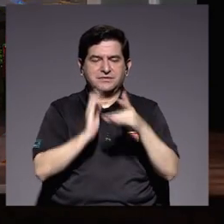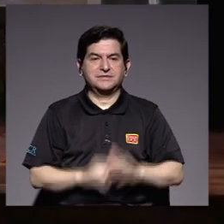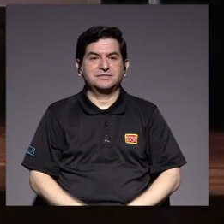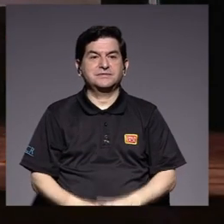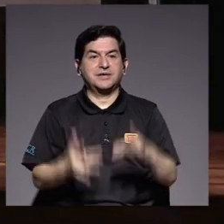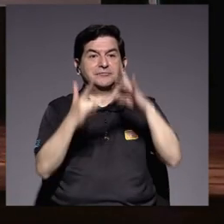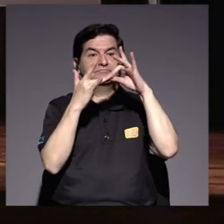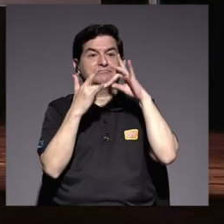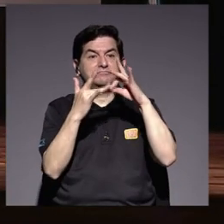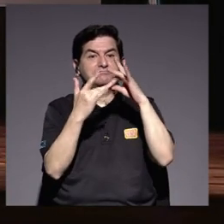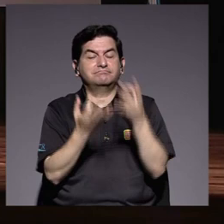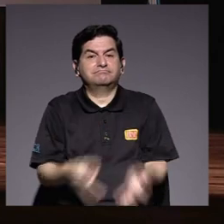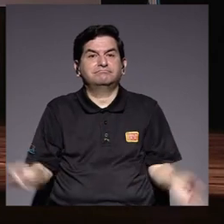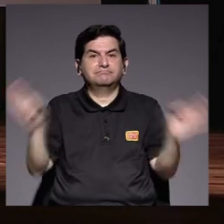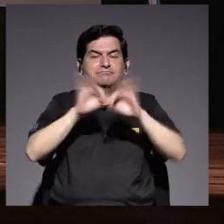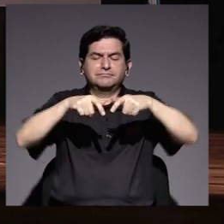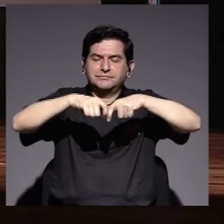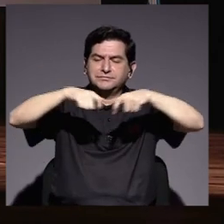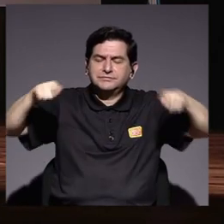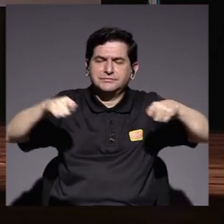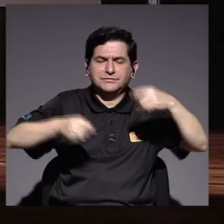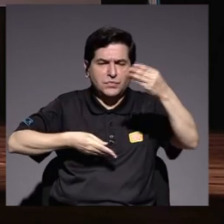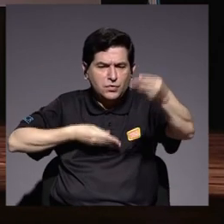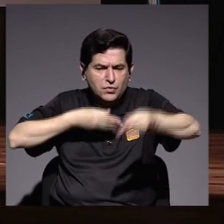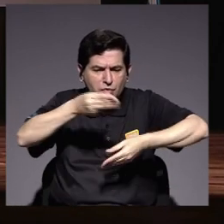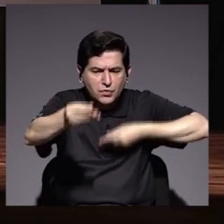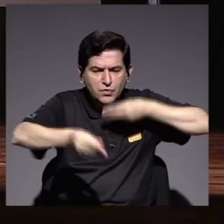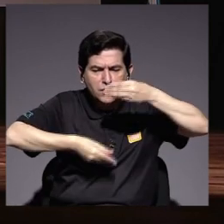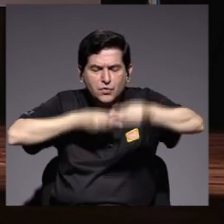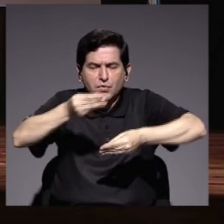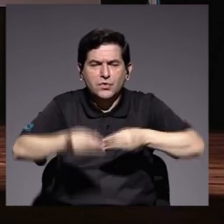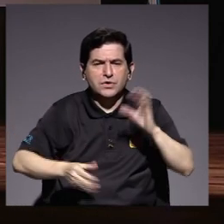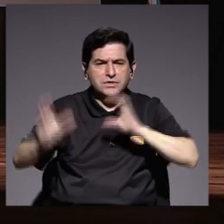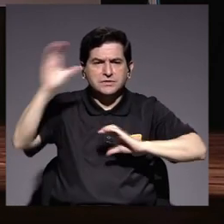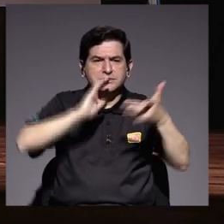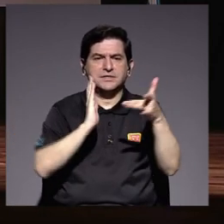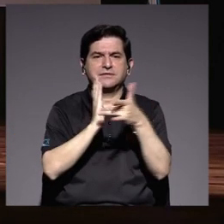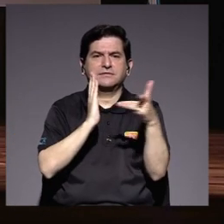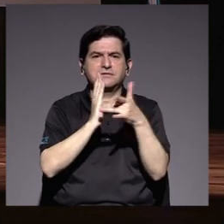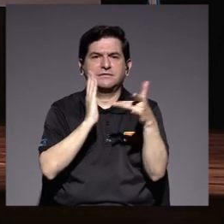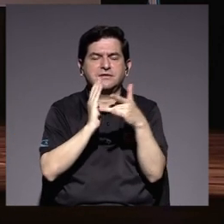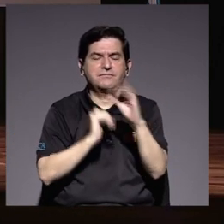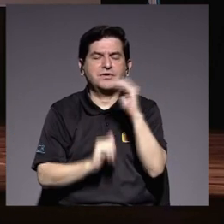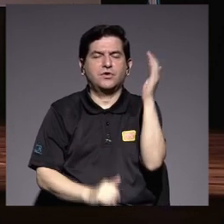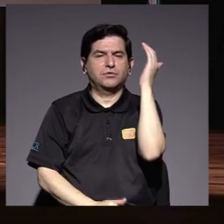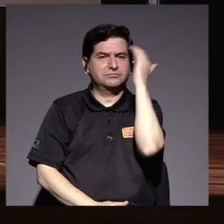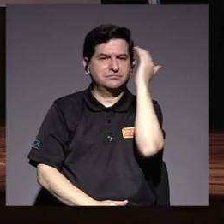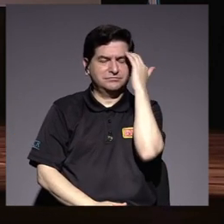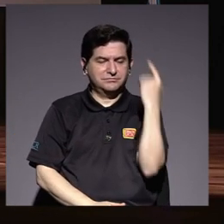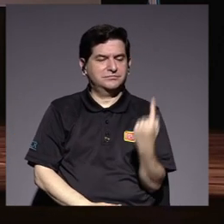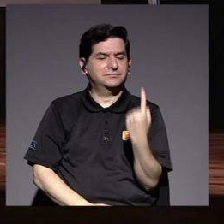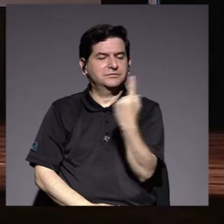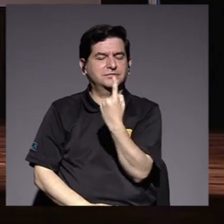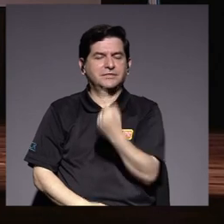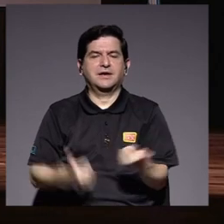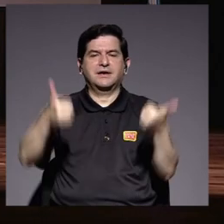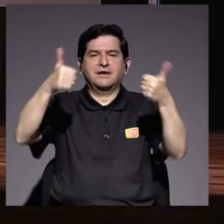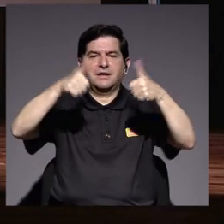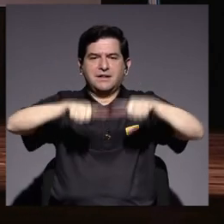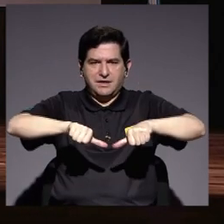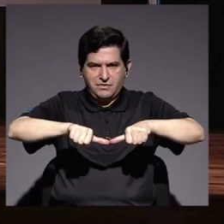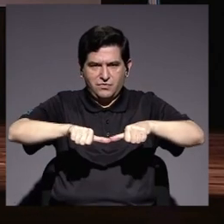especial relevancia cuando se dimensiona el intercambio científico, tecnológico y de conocimiento que cada uno de los acuerdos